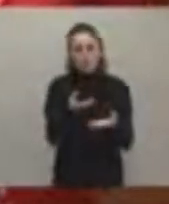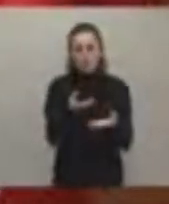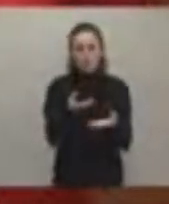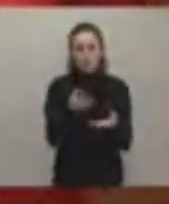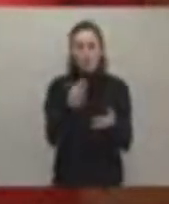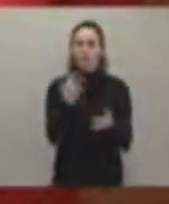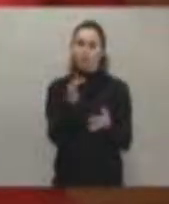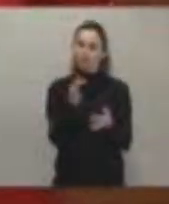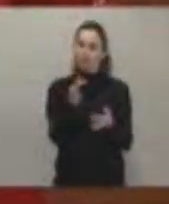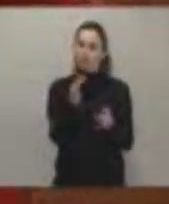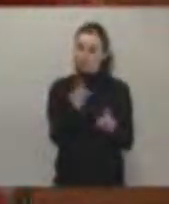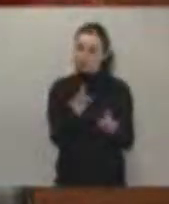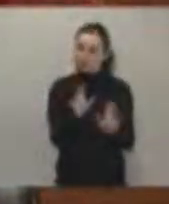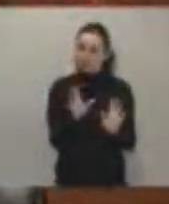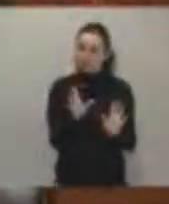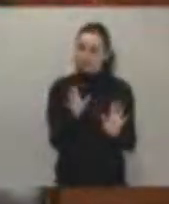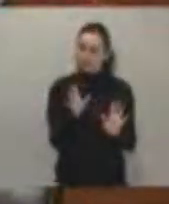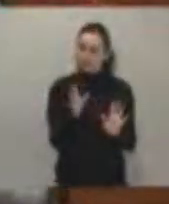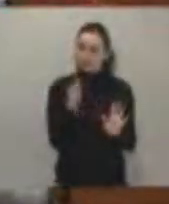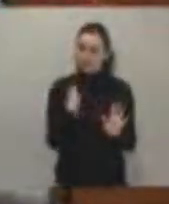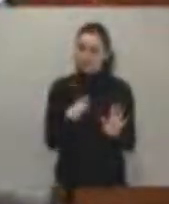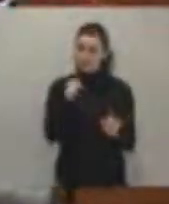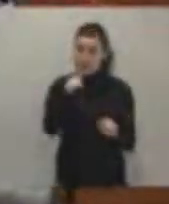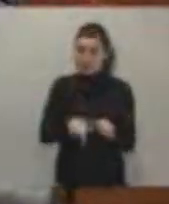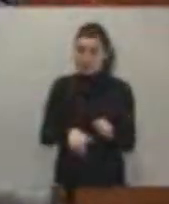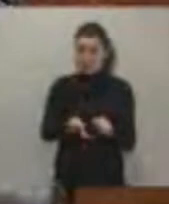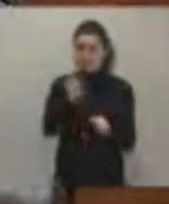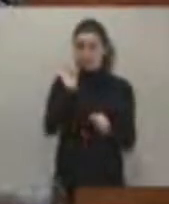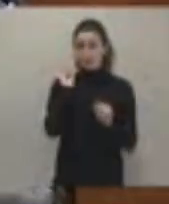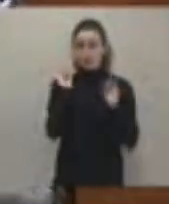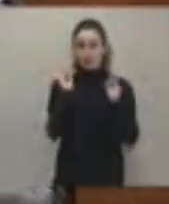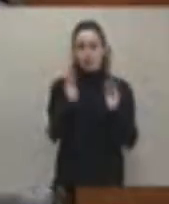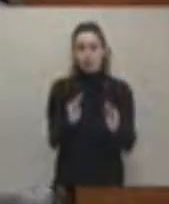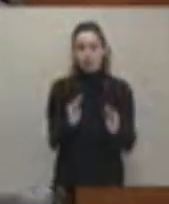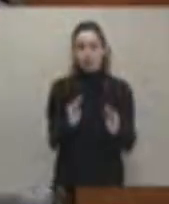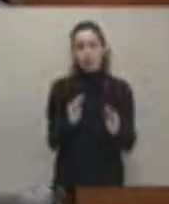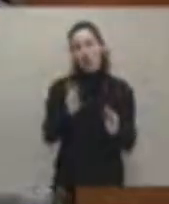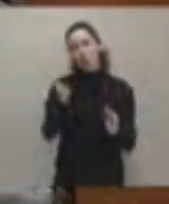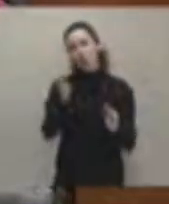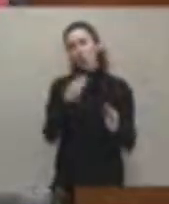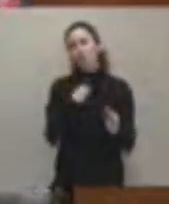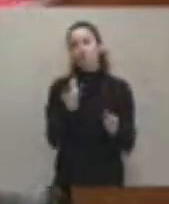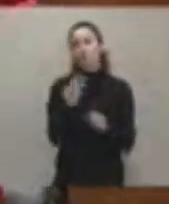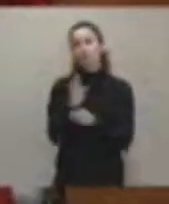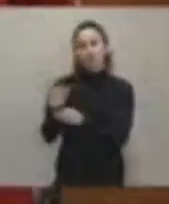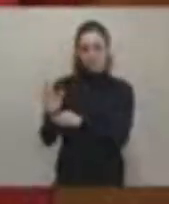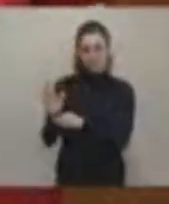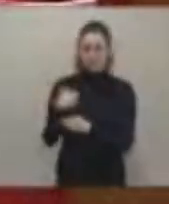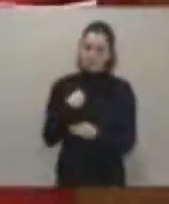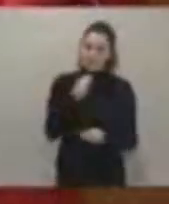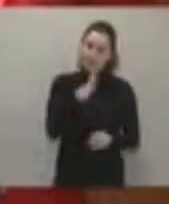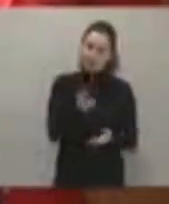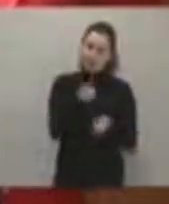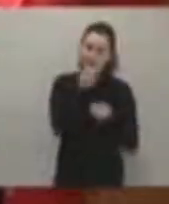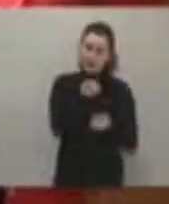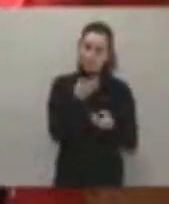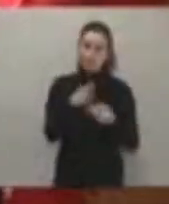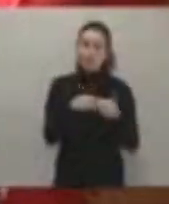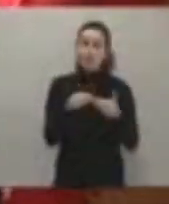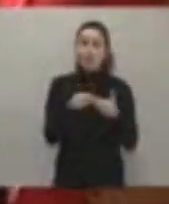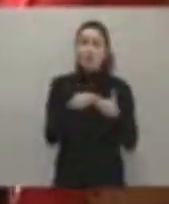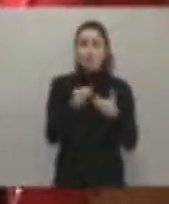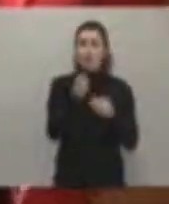favorables que los que aquí se eligieron por parte de otros portavoces. Pero fíjese, utilizando